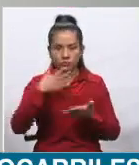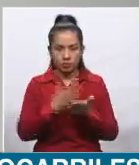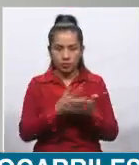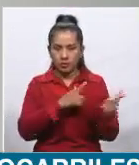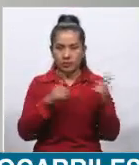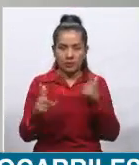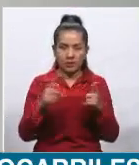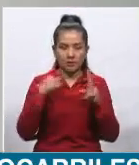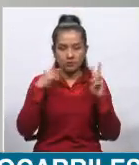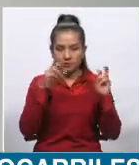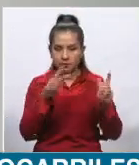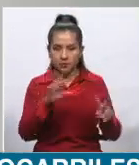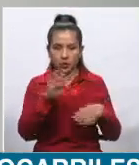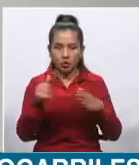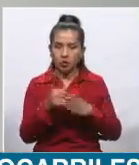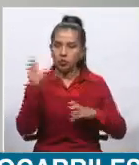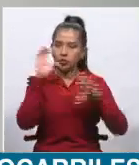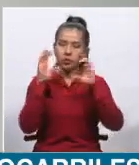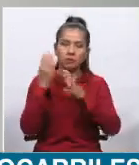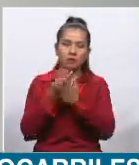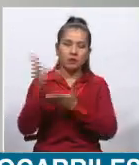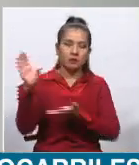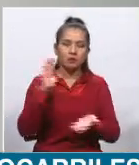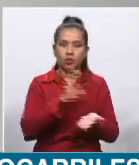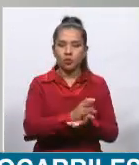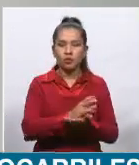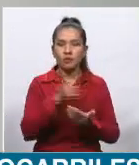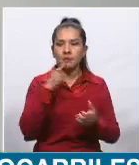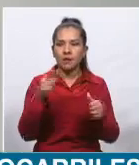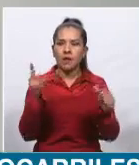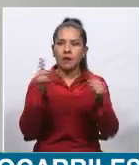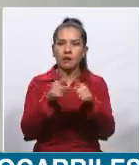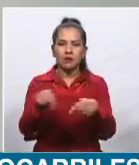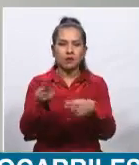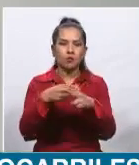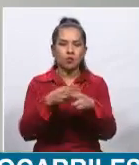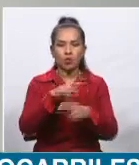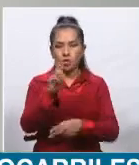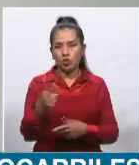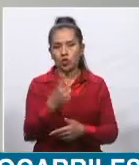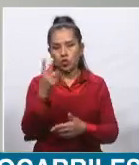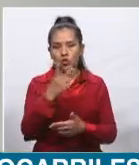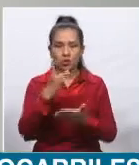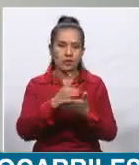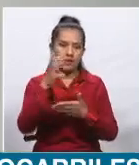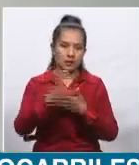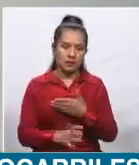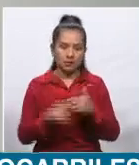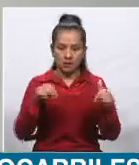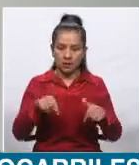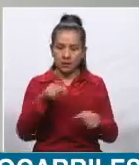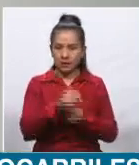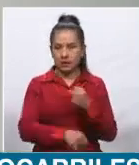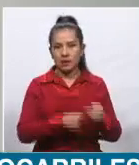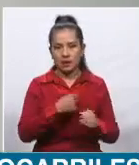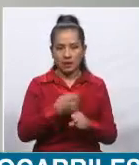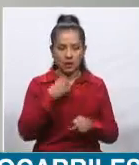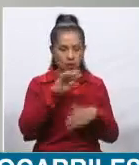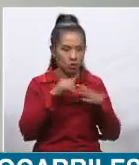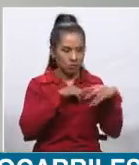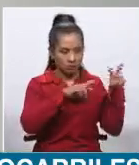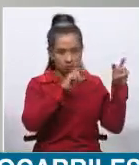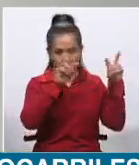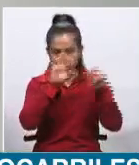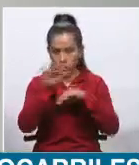iniciar la búsqueda de financiamiento para la inversión hasta este próximo 2 de diciembre. En este mismo año, nosotros estaríamos